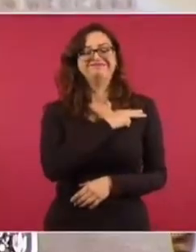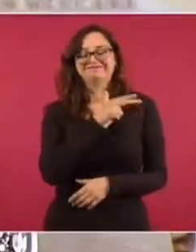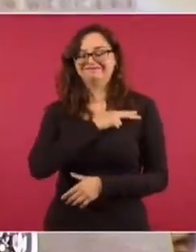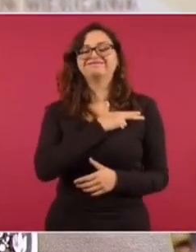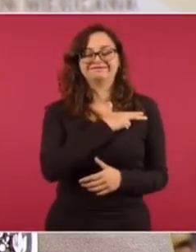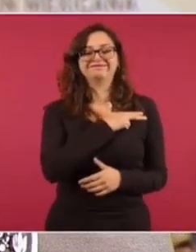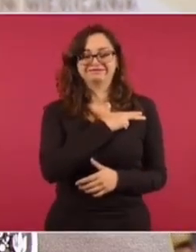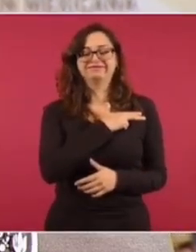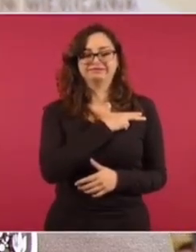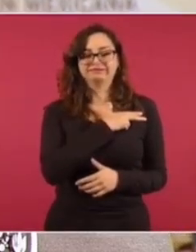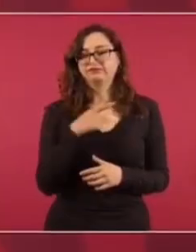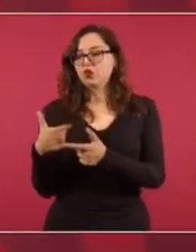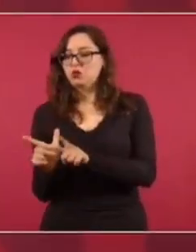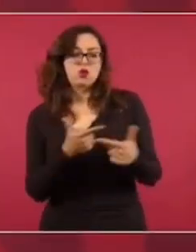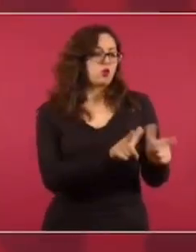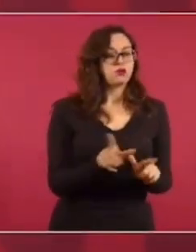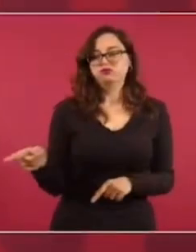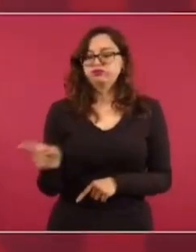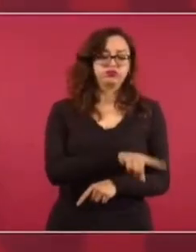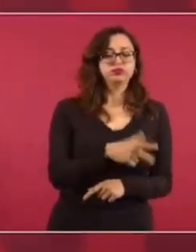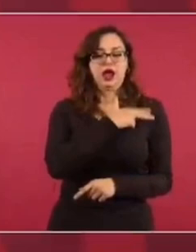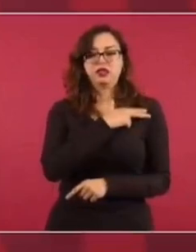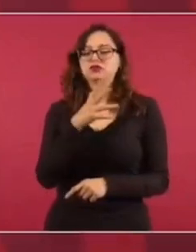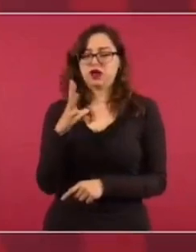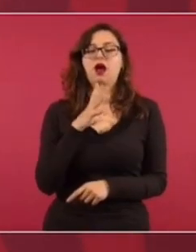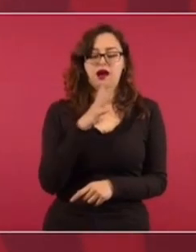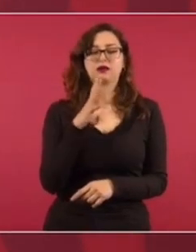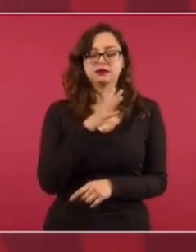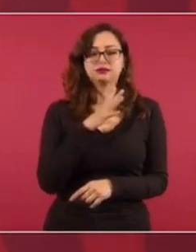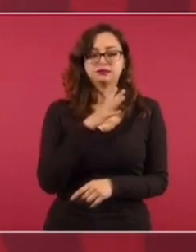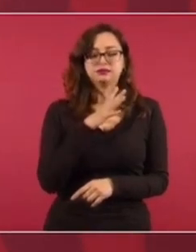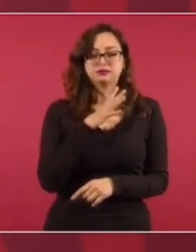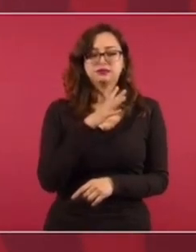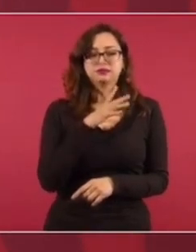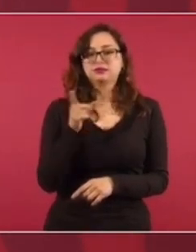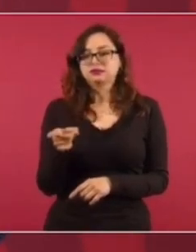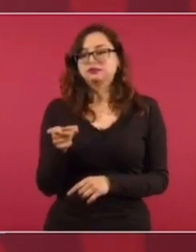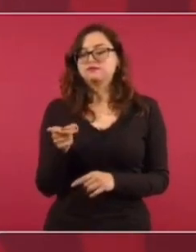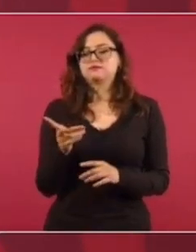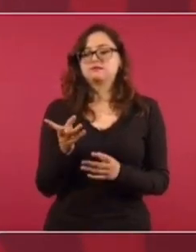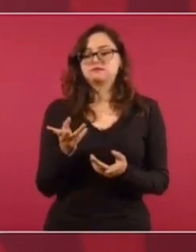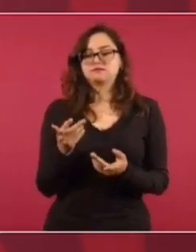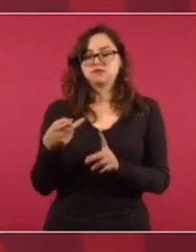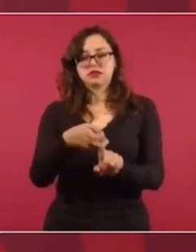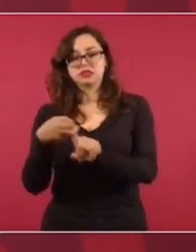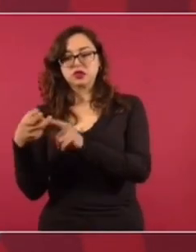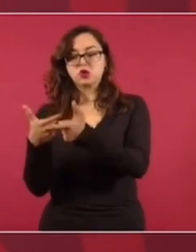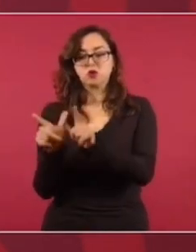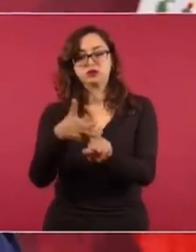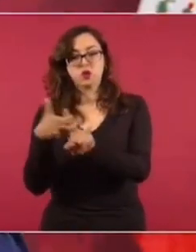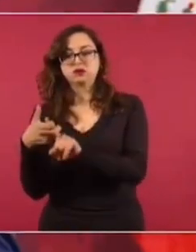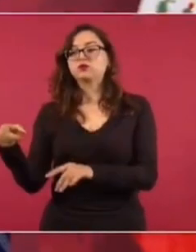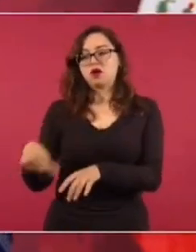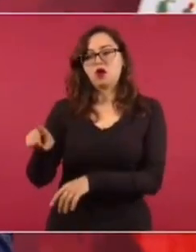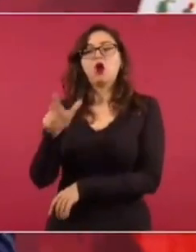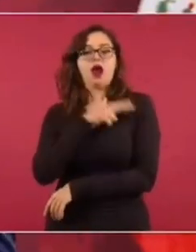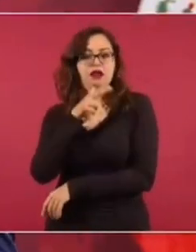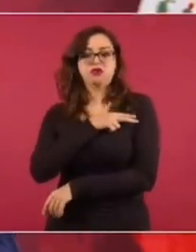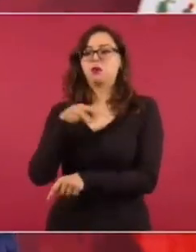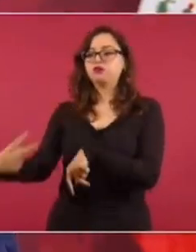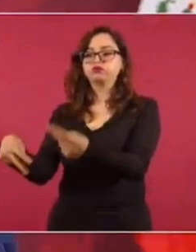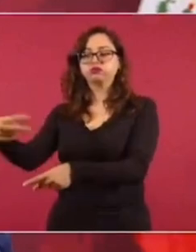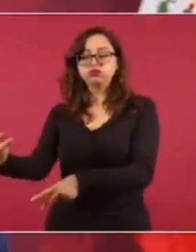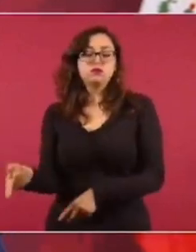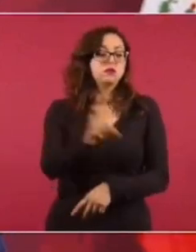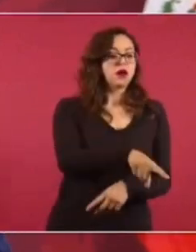heridos de los dos grupos, tanto de los escoltas del señor que querían